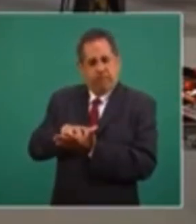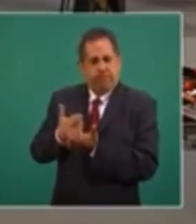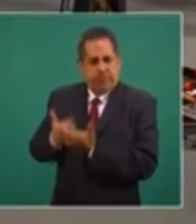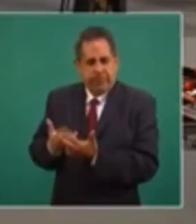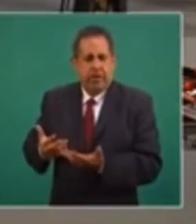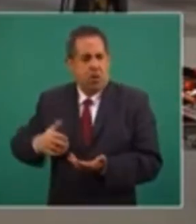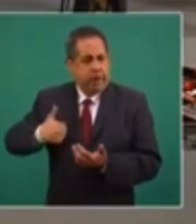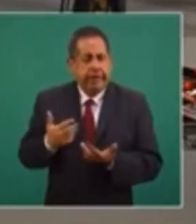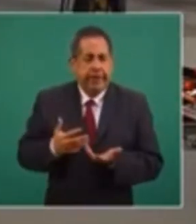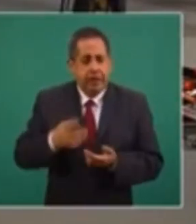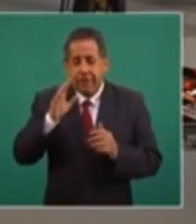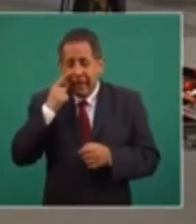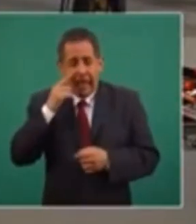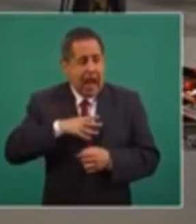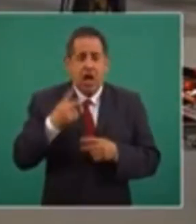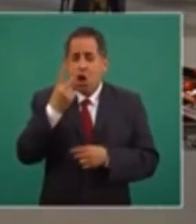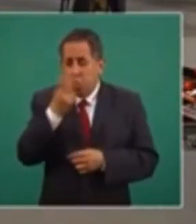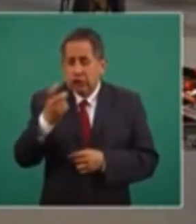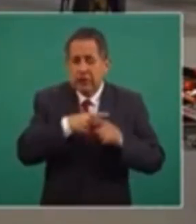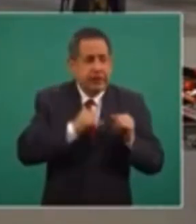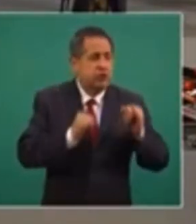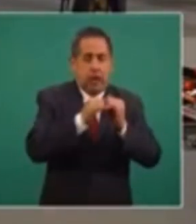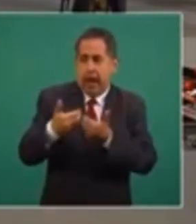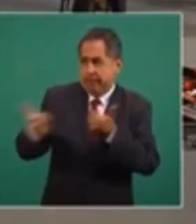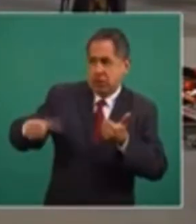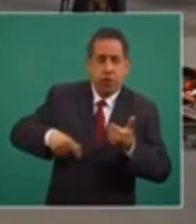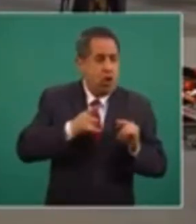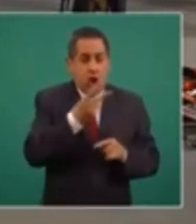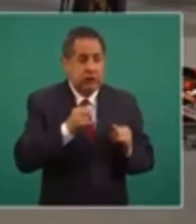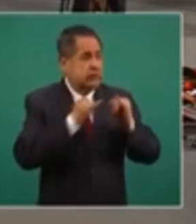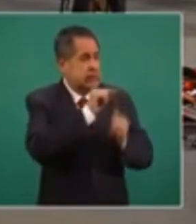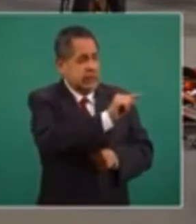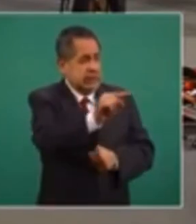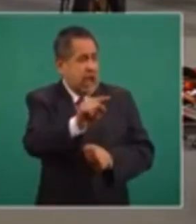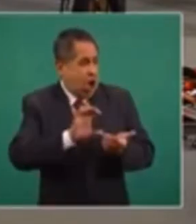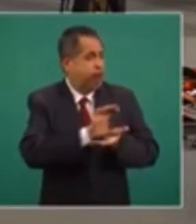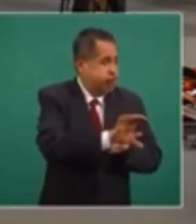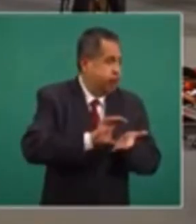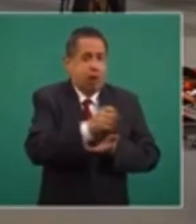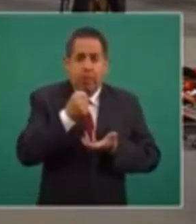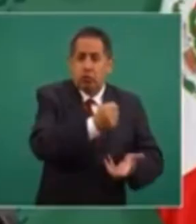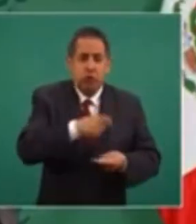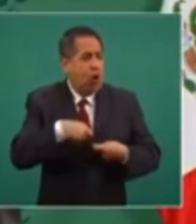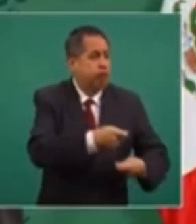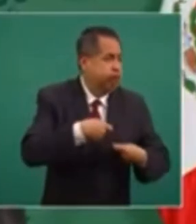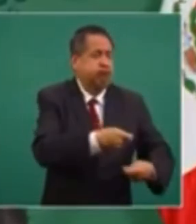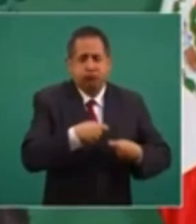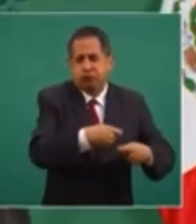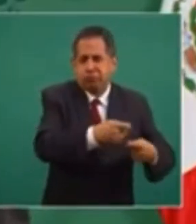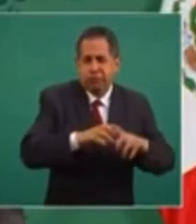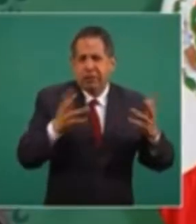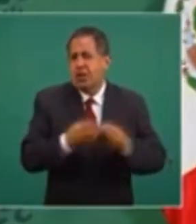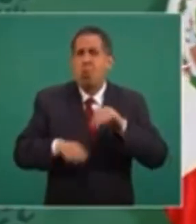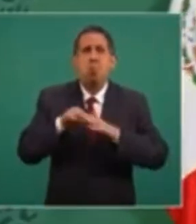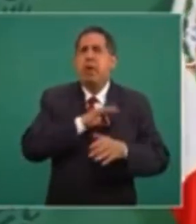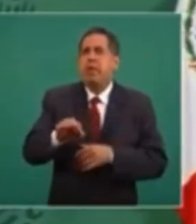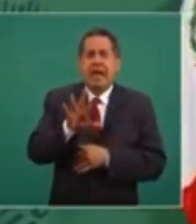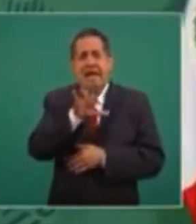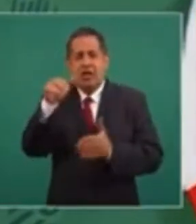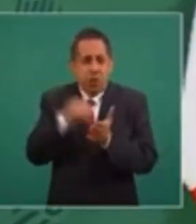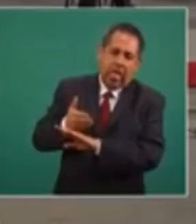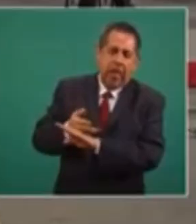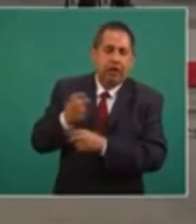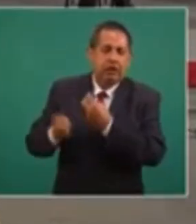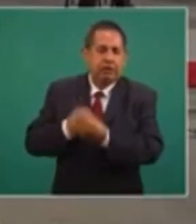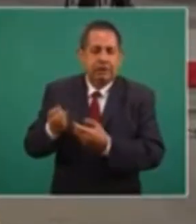Tenemos más de 200 organismos autónomos con un presupuesto destinado a estos organismos de cerca de 500 mil millones de